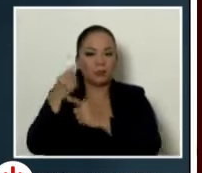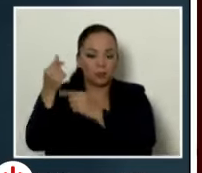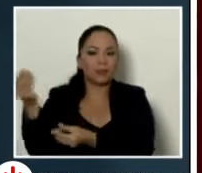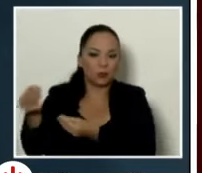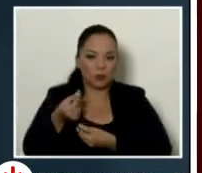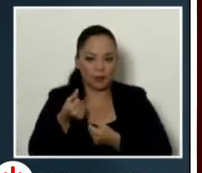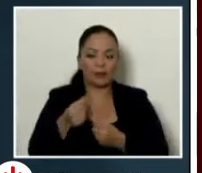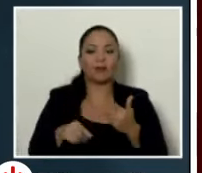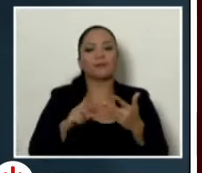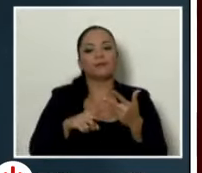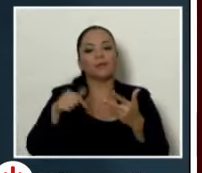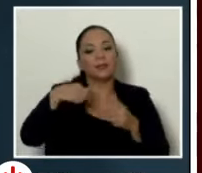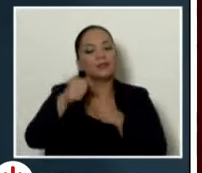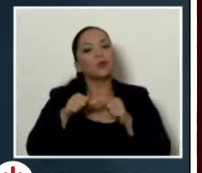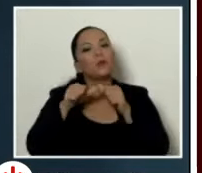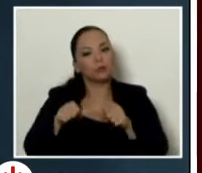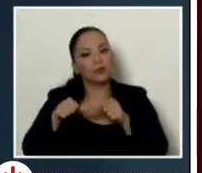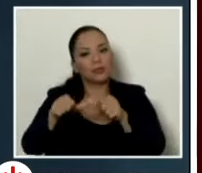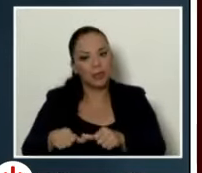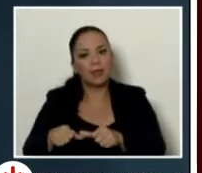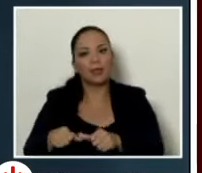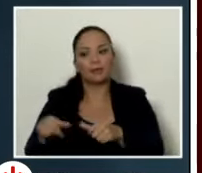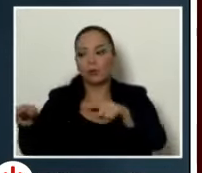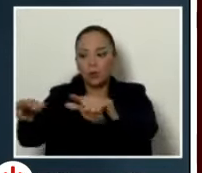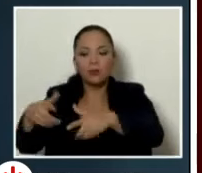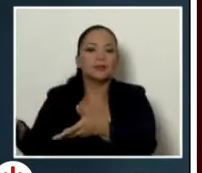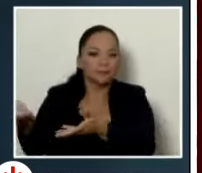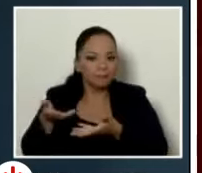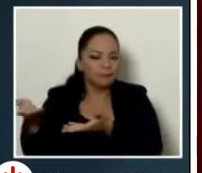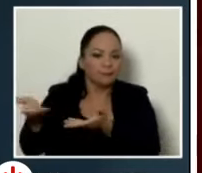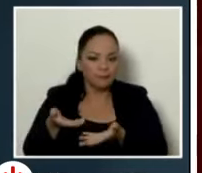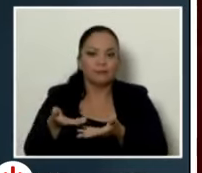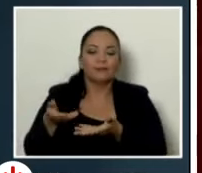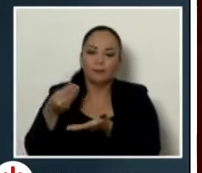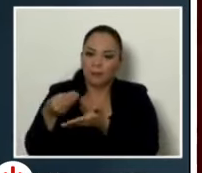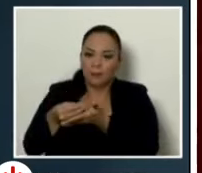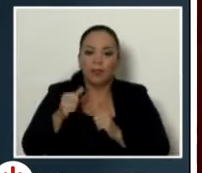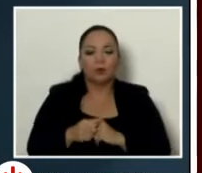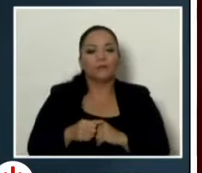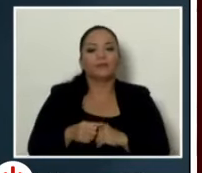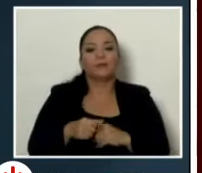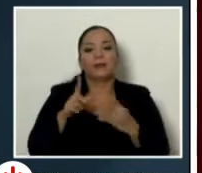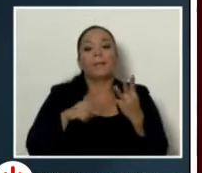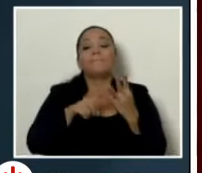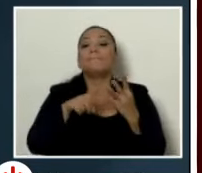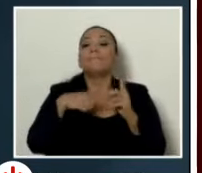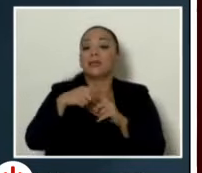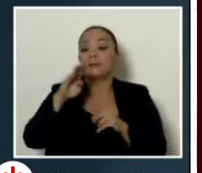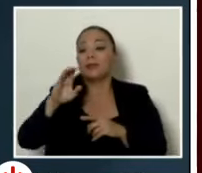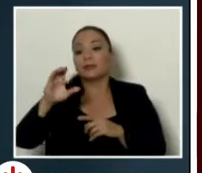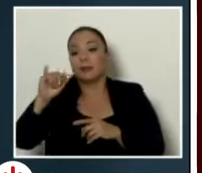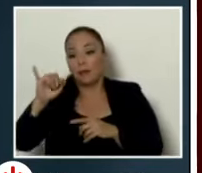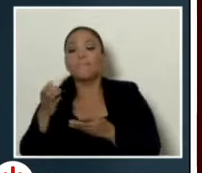procesando expropiaciones este año mientras logramos terminar el estudio ambiental profundo que pidió el Banco Interamericano que está